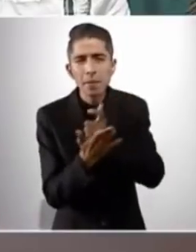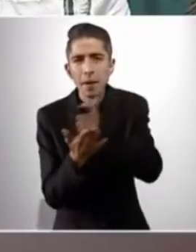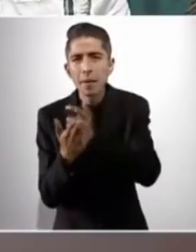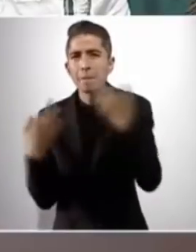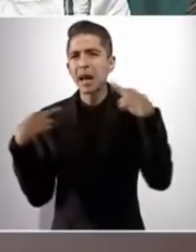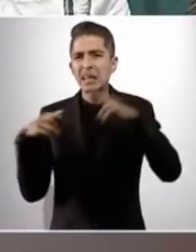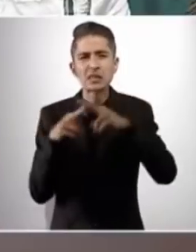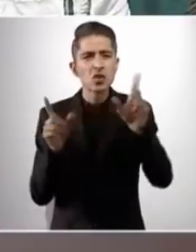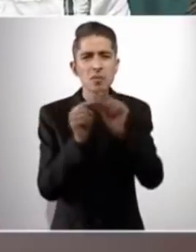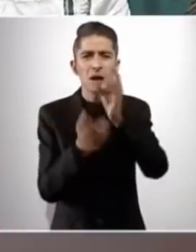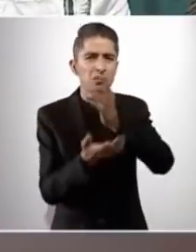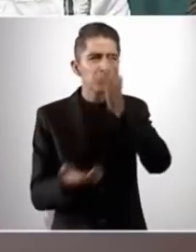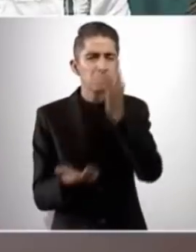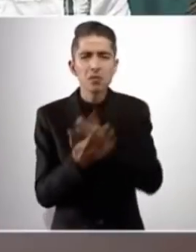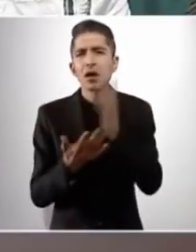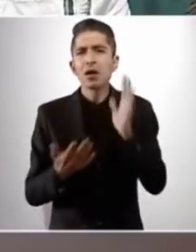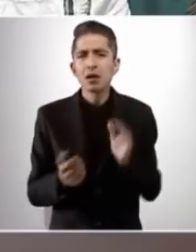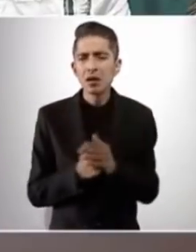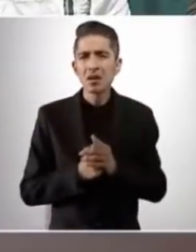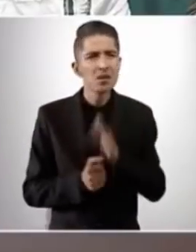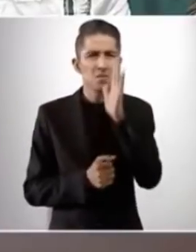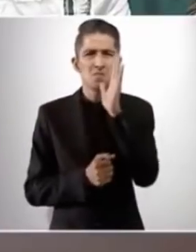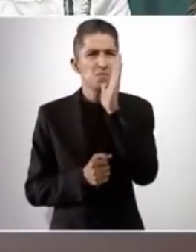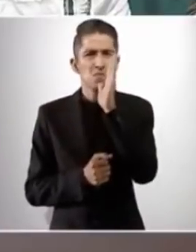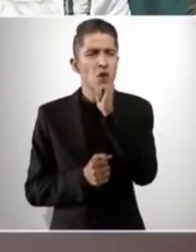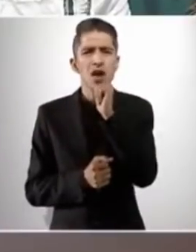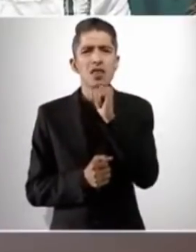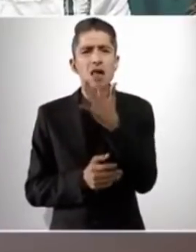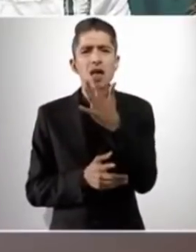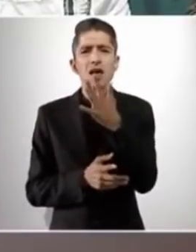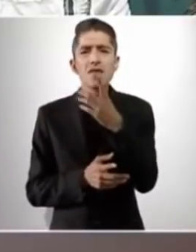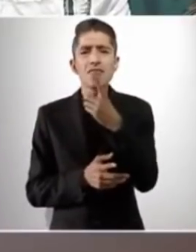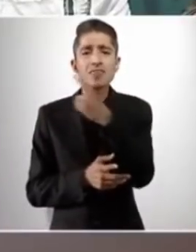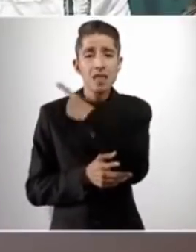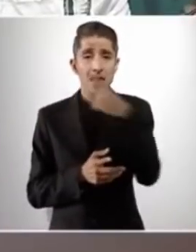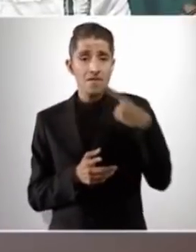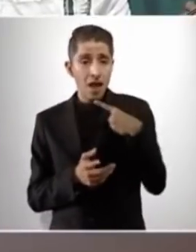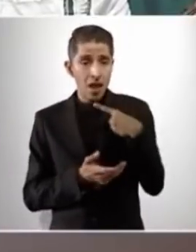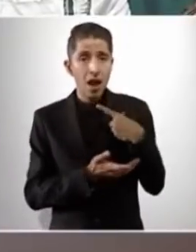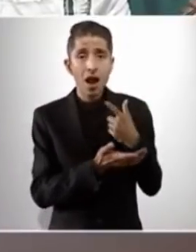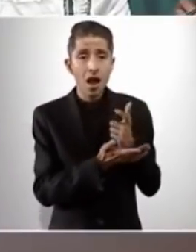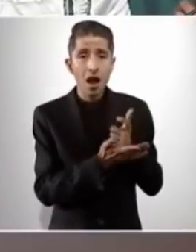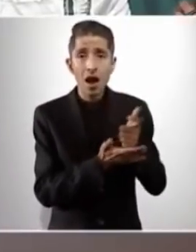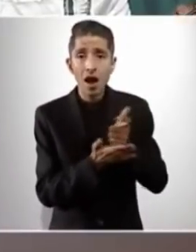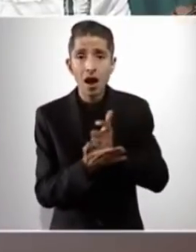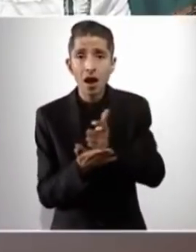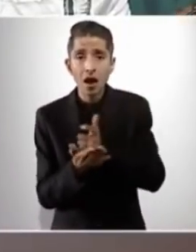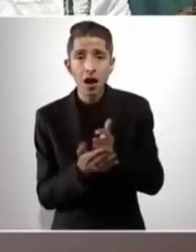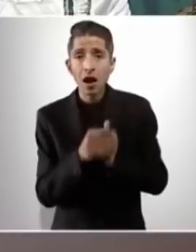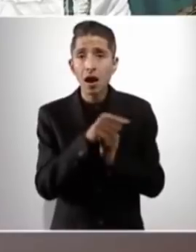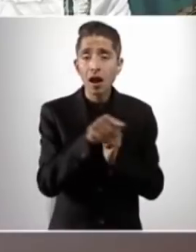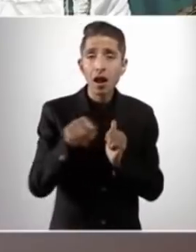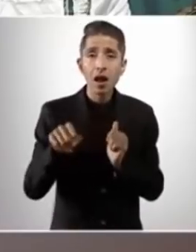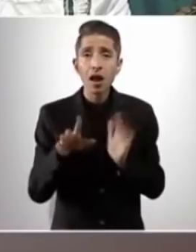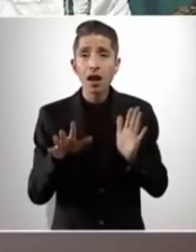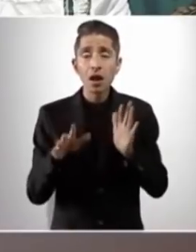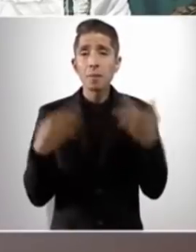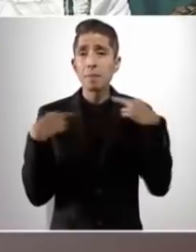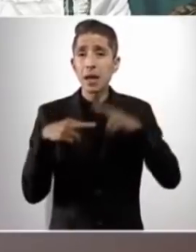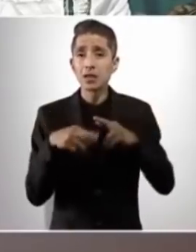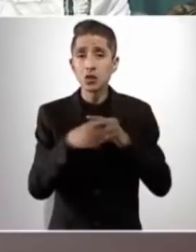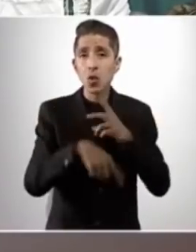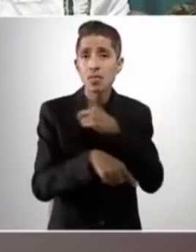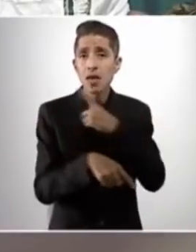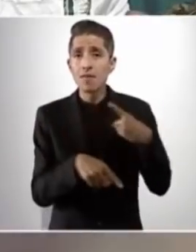estar quedando a deber el sueldo, el salario, a los